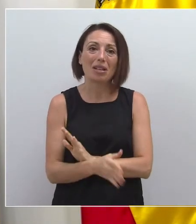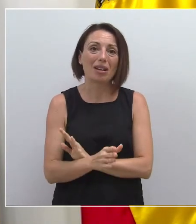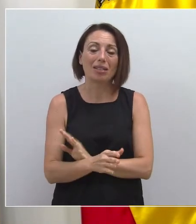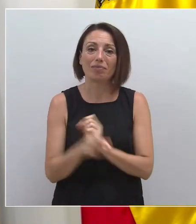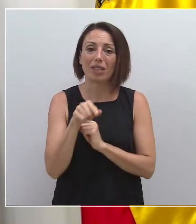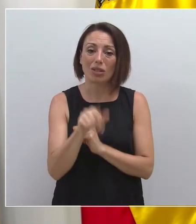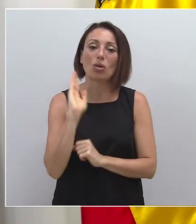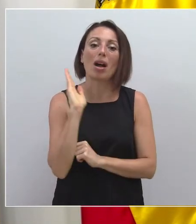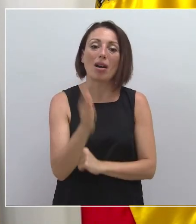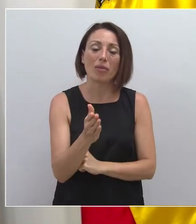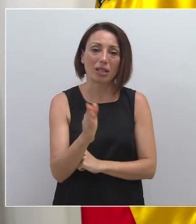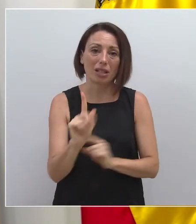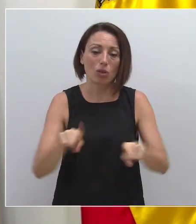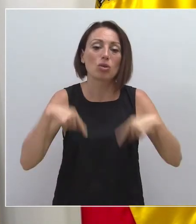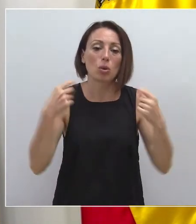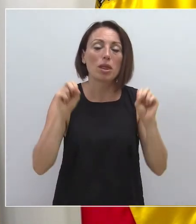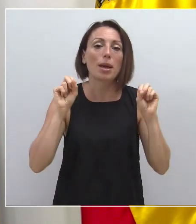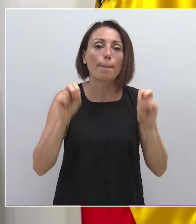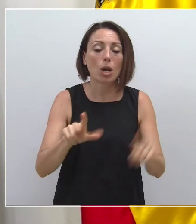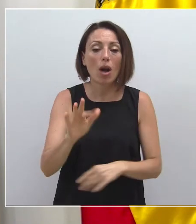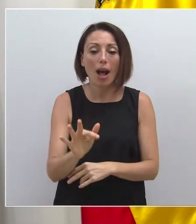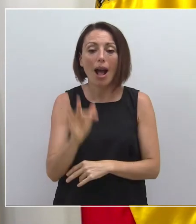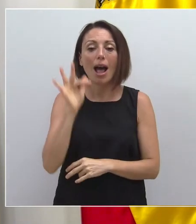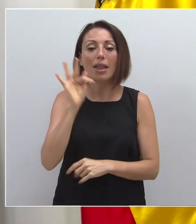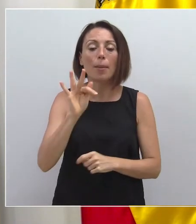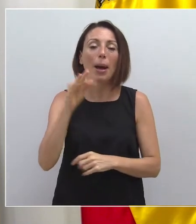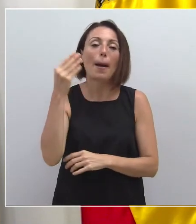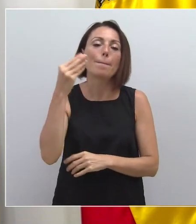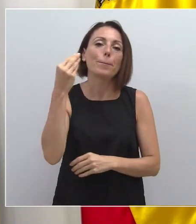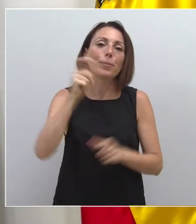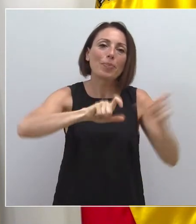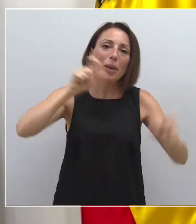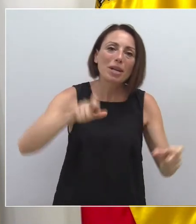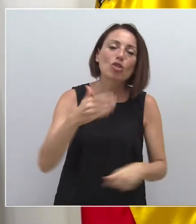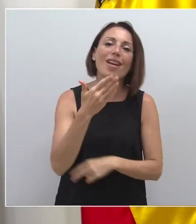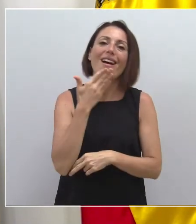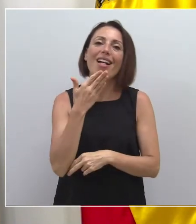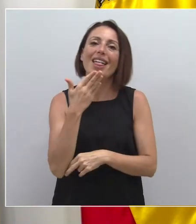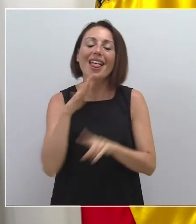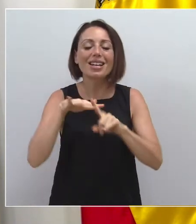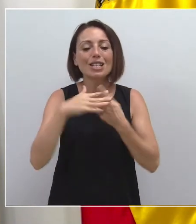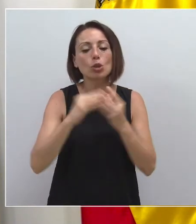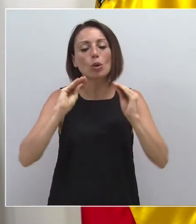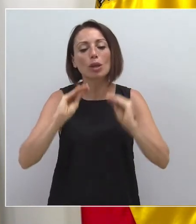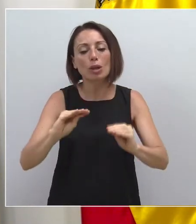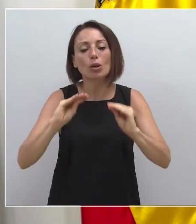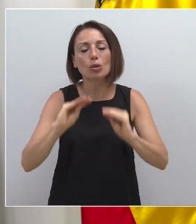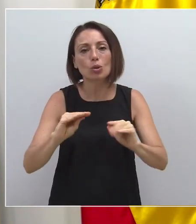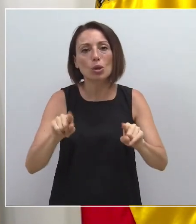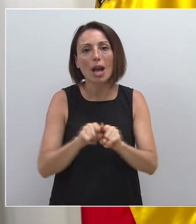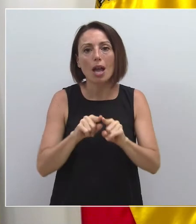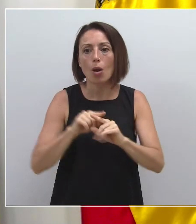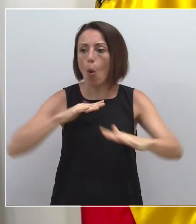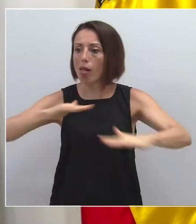Por lo tanto, y además son personas que por su edad y por su situación, pues tienen una alta